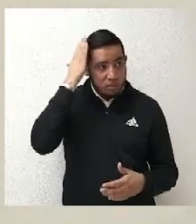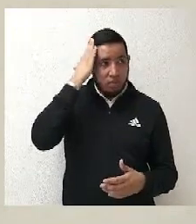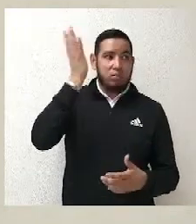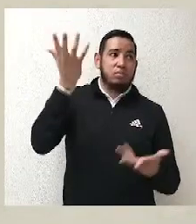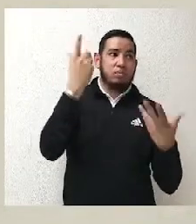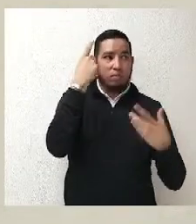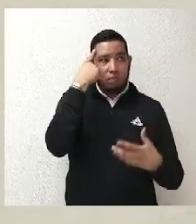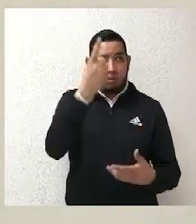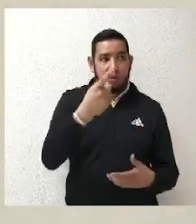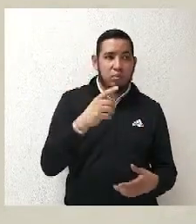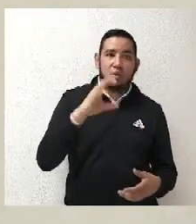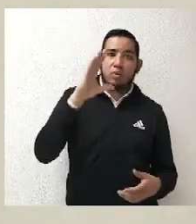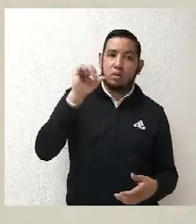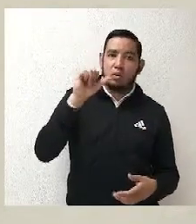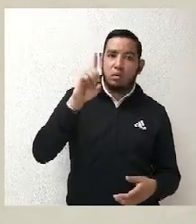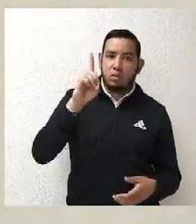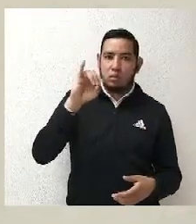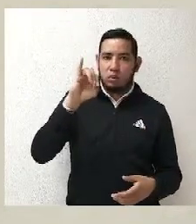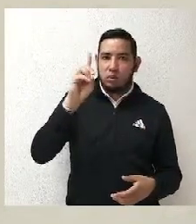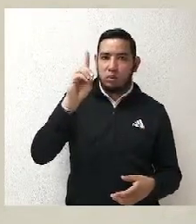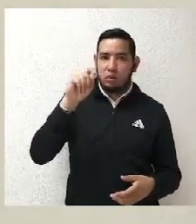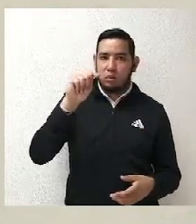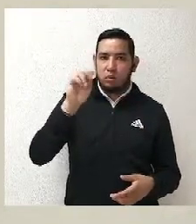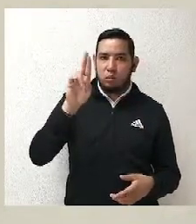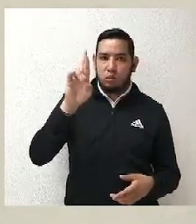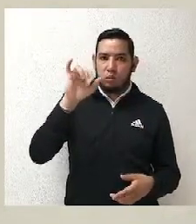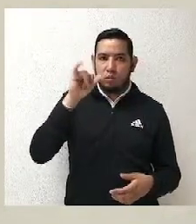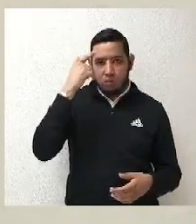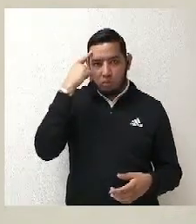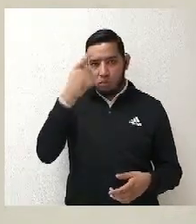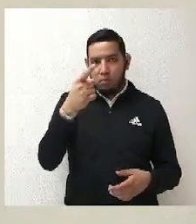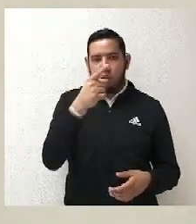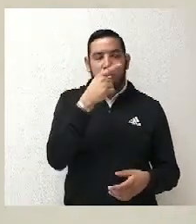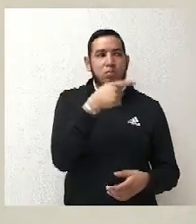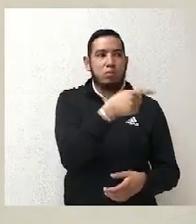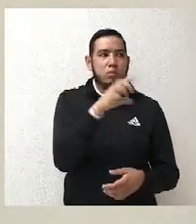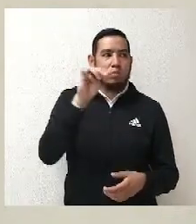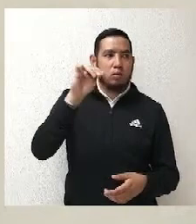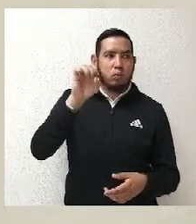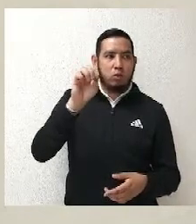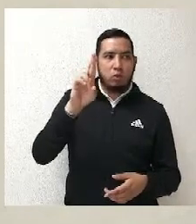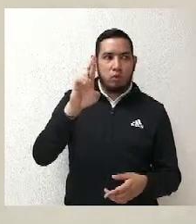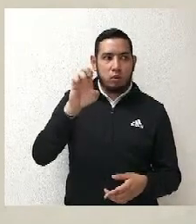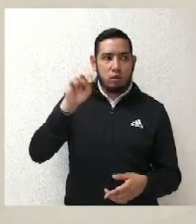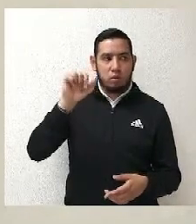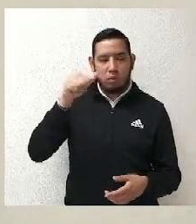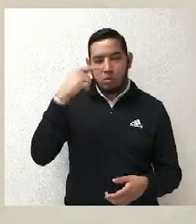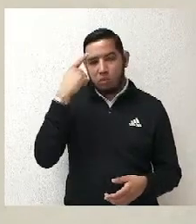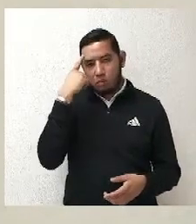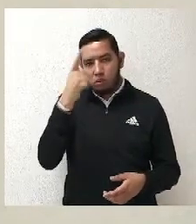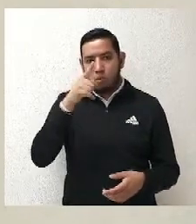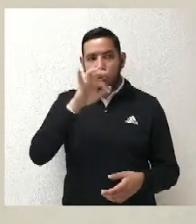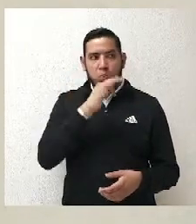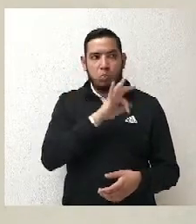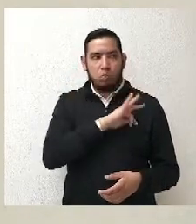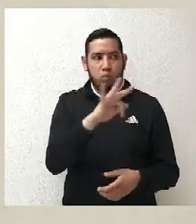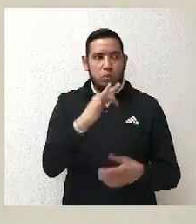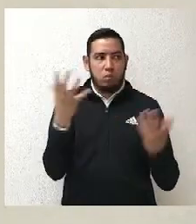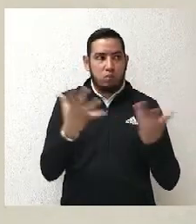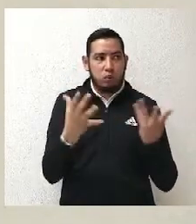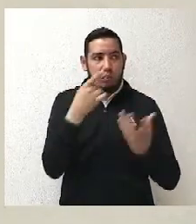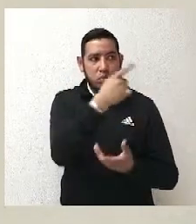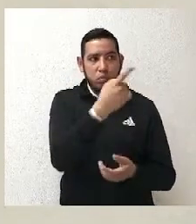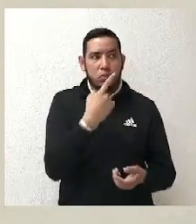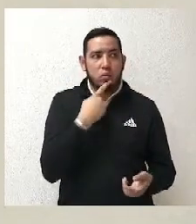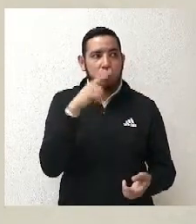única a la gobernatura de Morena, no se publicó el primero como estaba sentado en el documento, sino